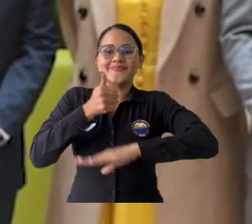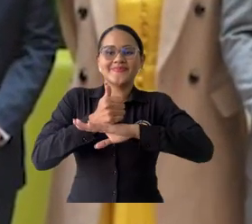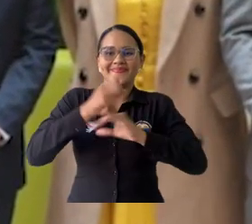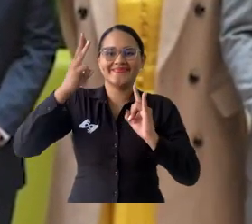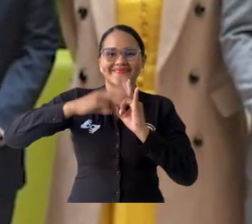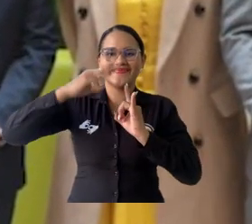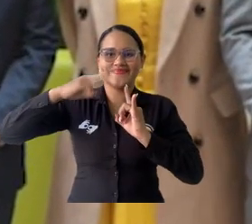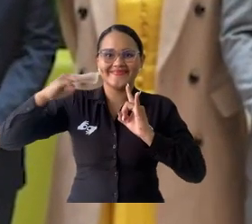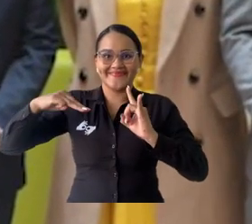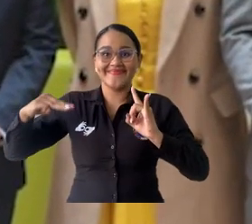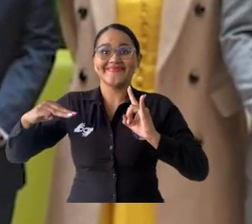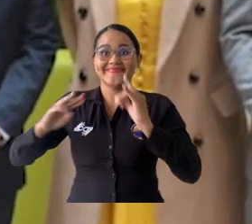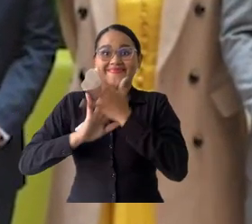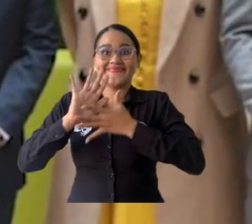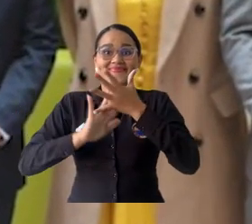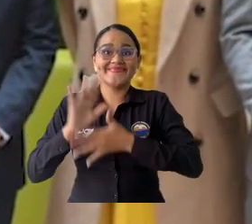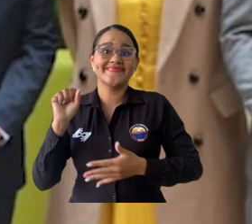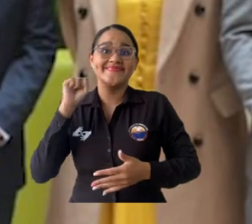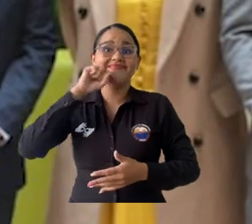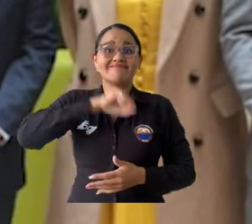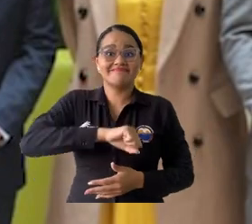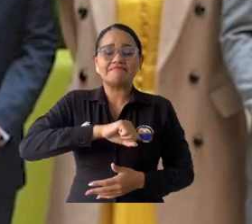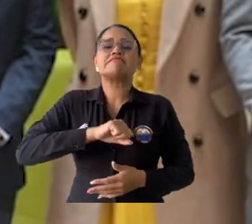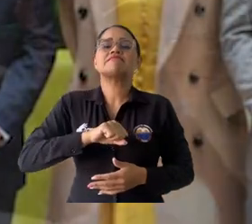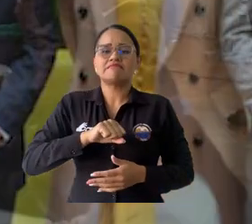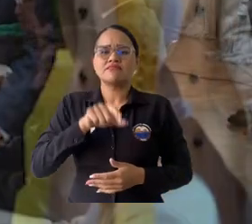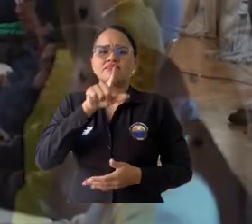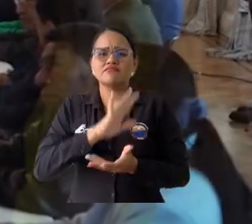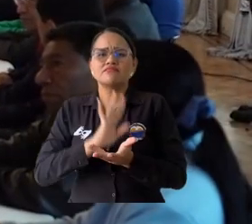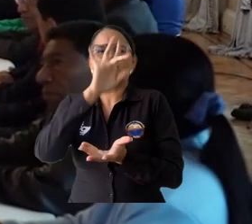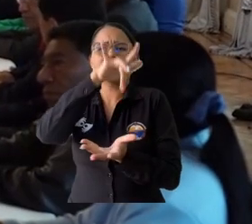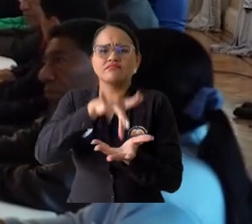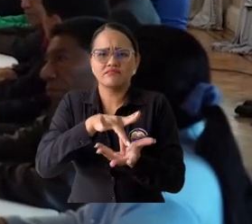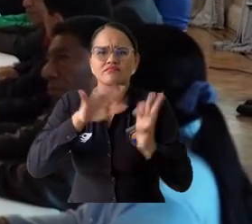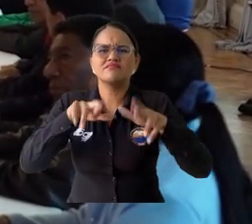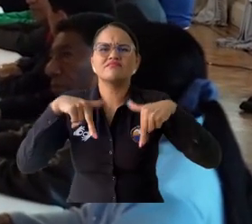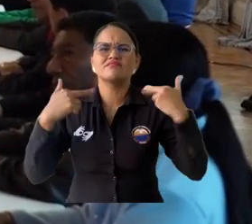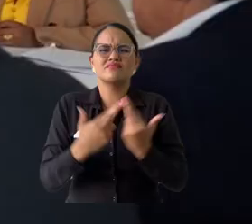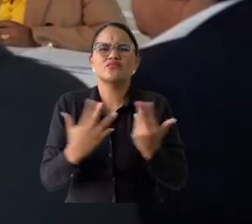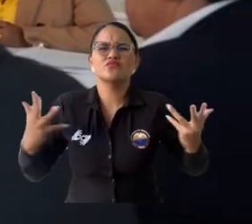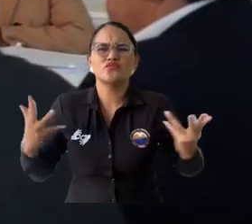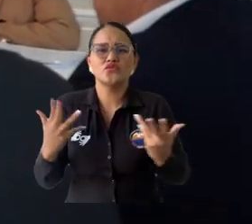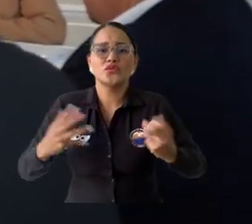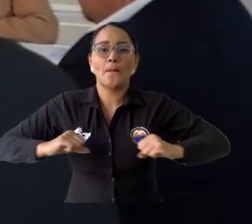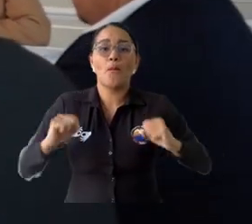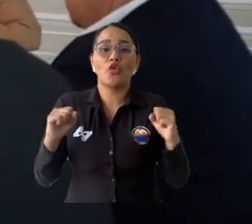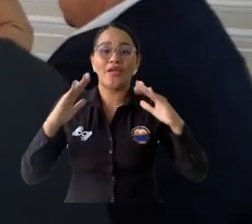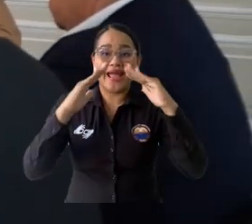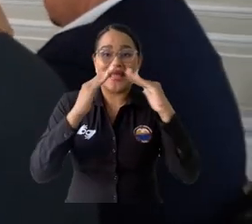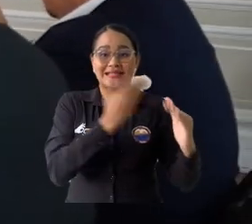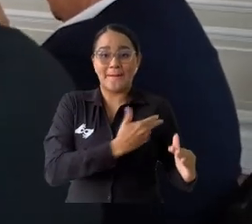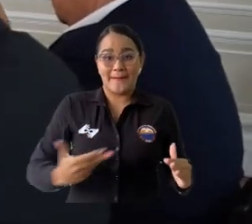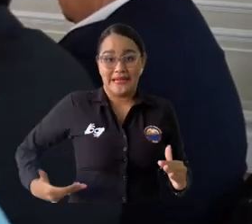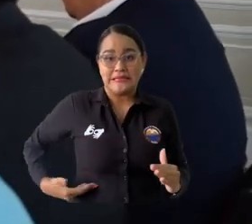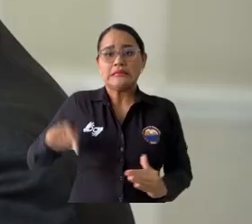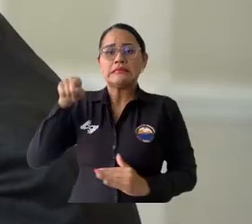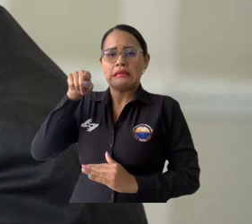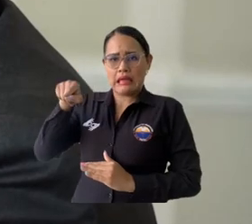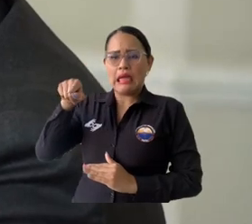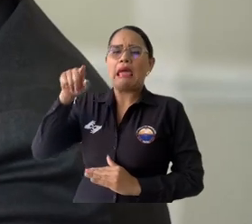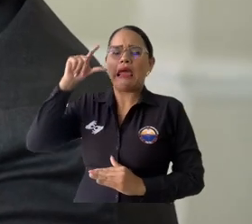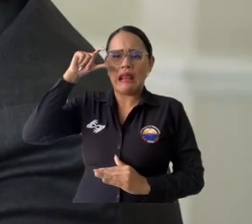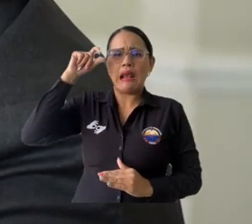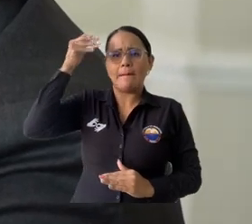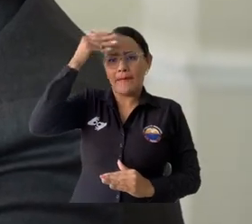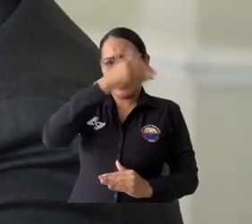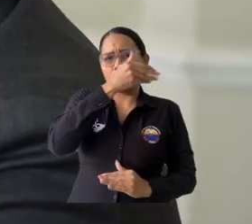El rector de la Universidad del Magdalena, Dr. Pablo Vera Salazar, participó en una reunión en la Casa de Nariño con el Presidente de la República, Gustavo